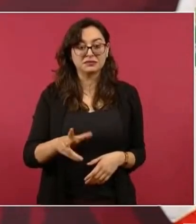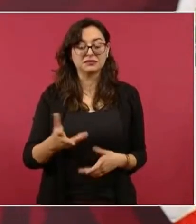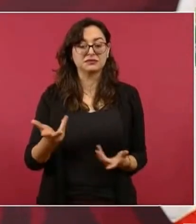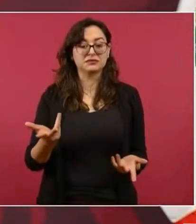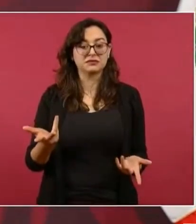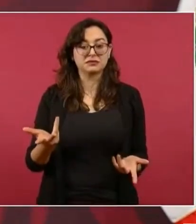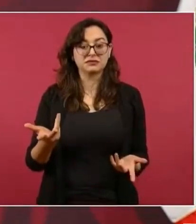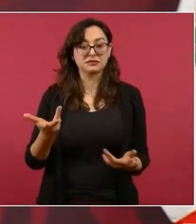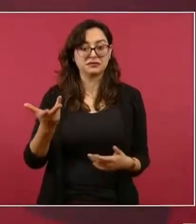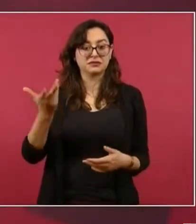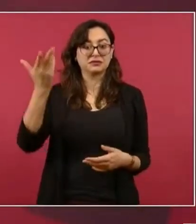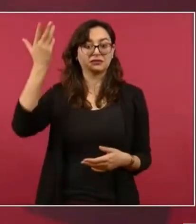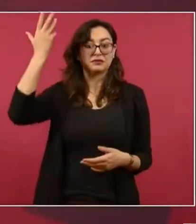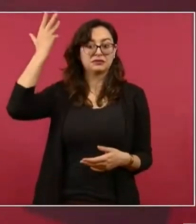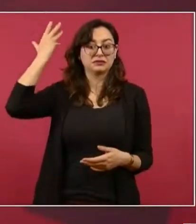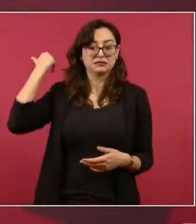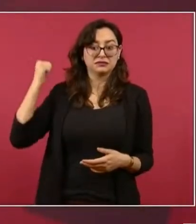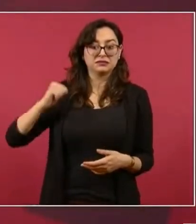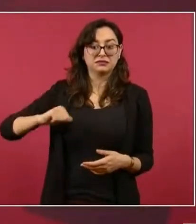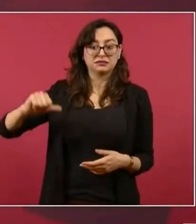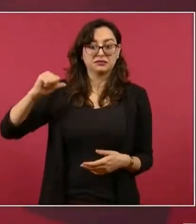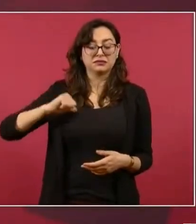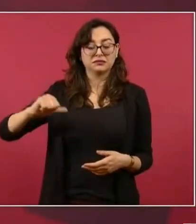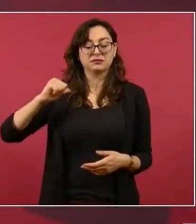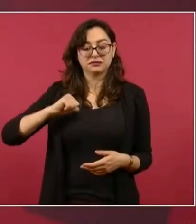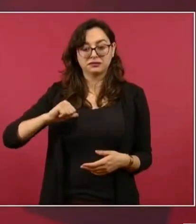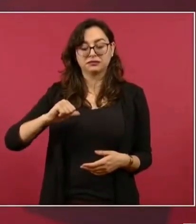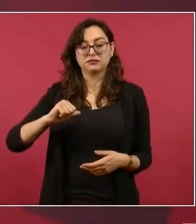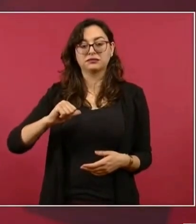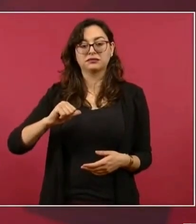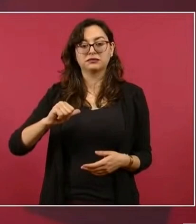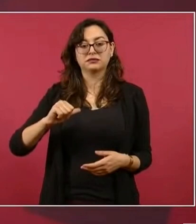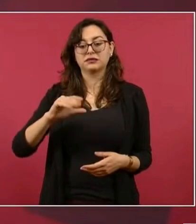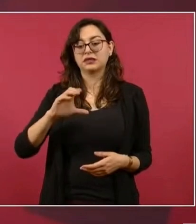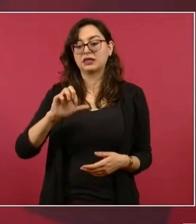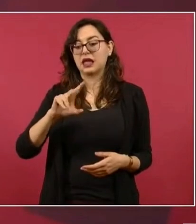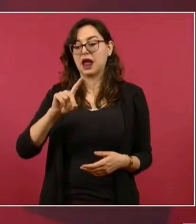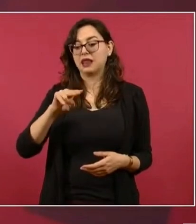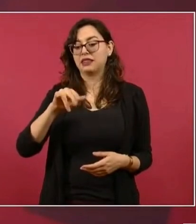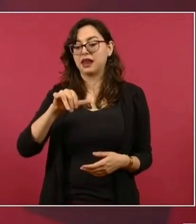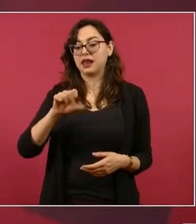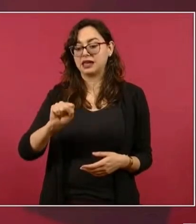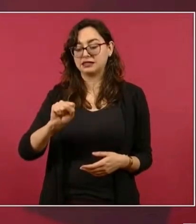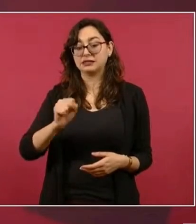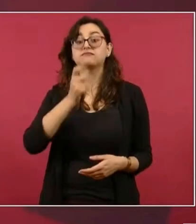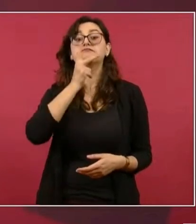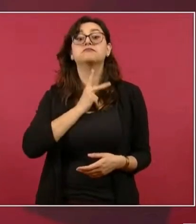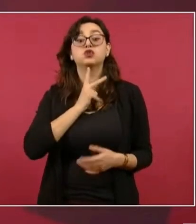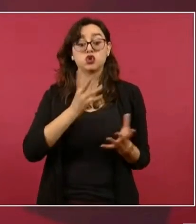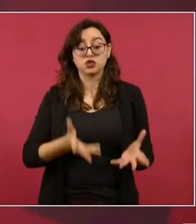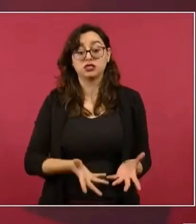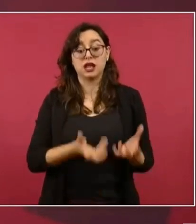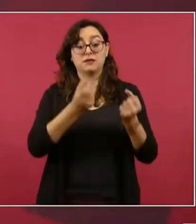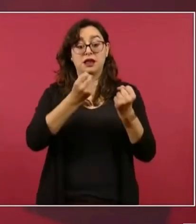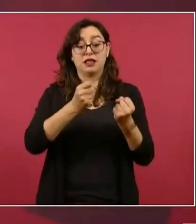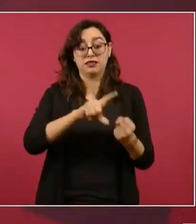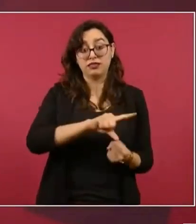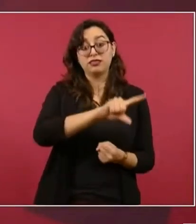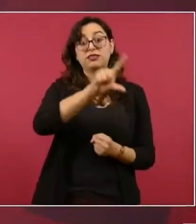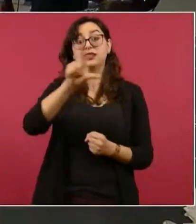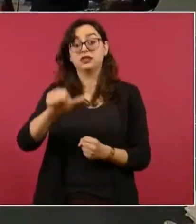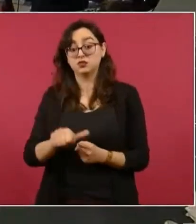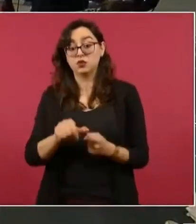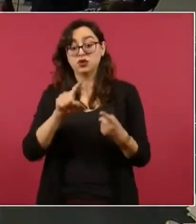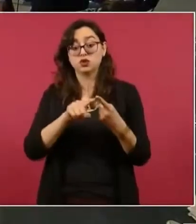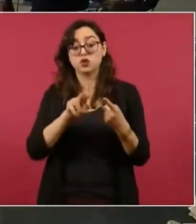del presidente después de la expropiación Adolfo Ruiz Cortines como el presidente López